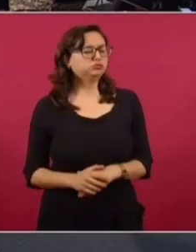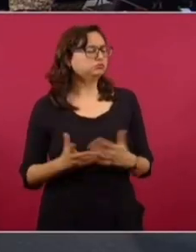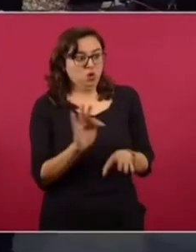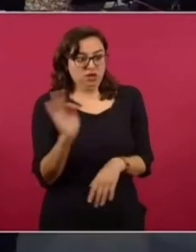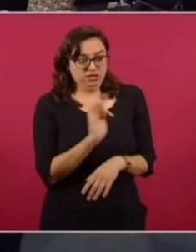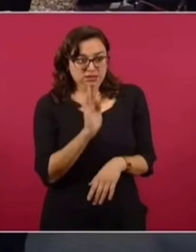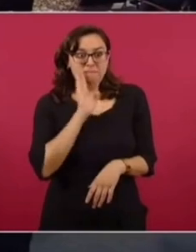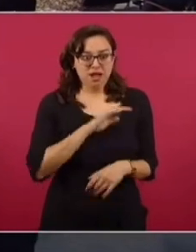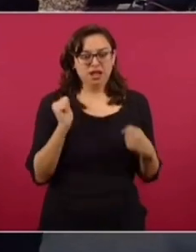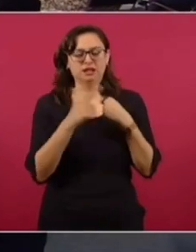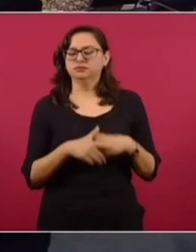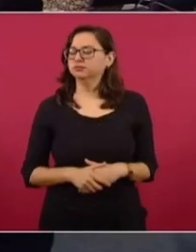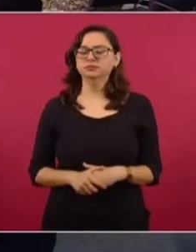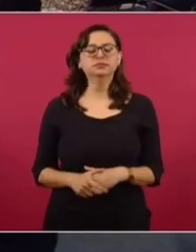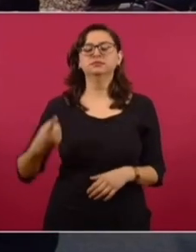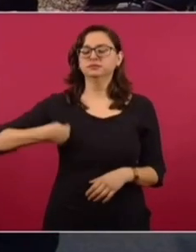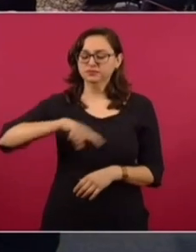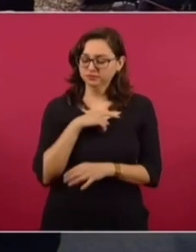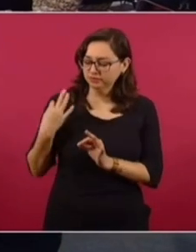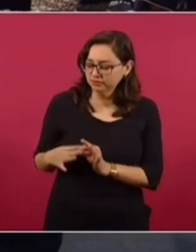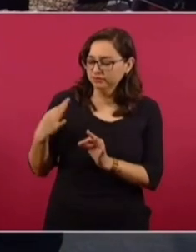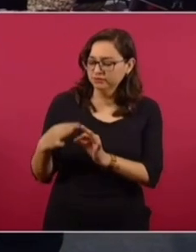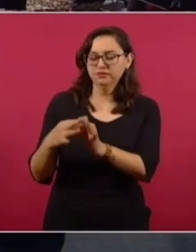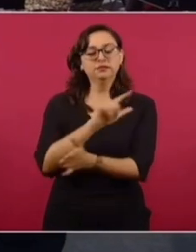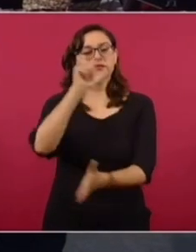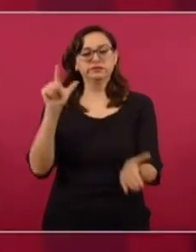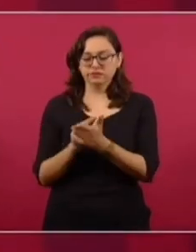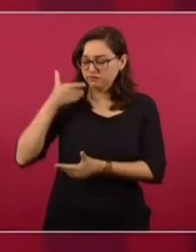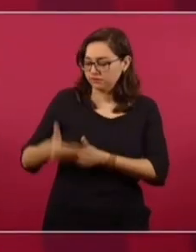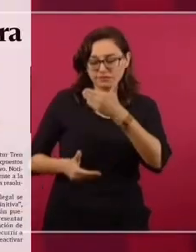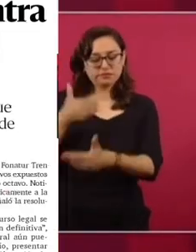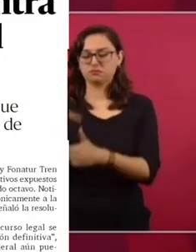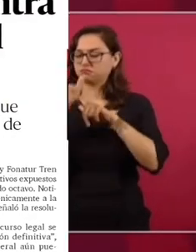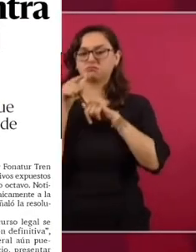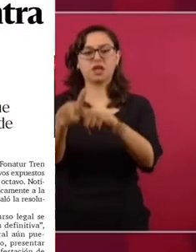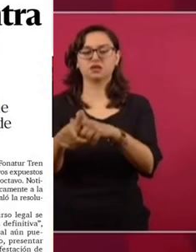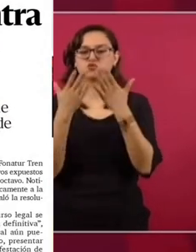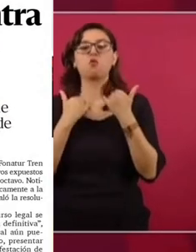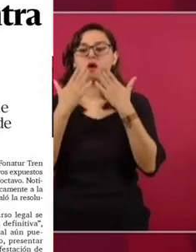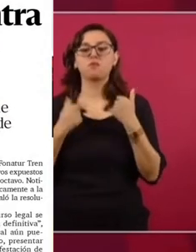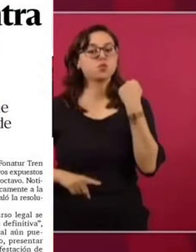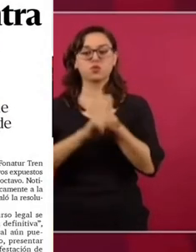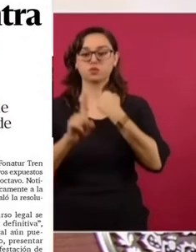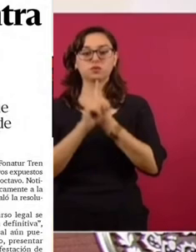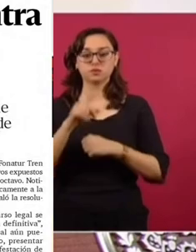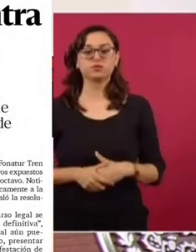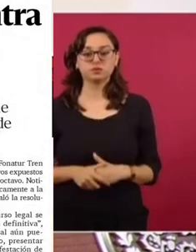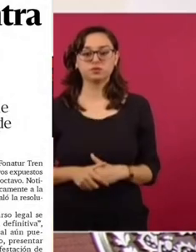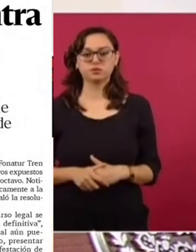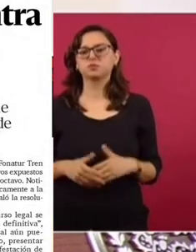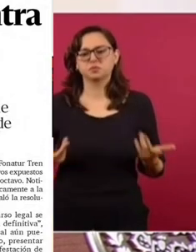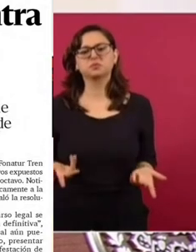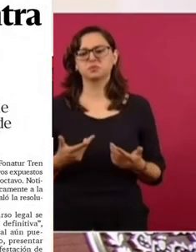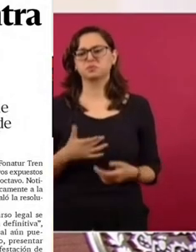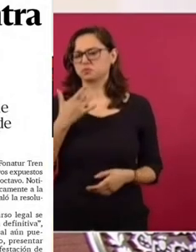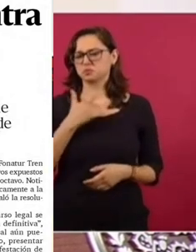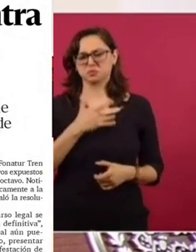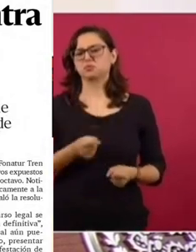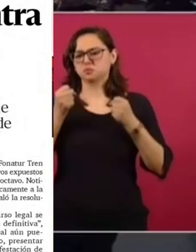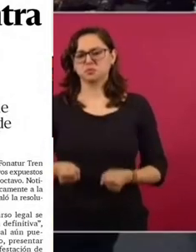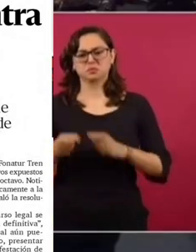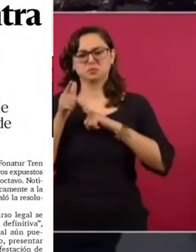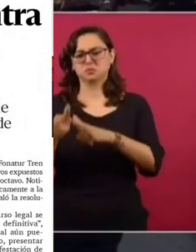A continuar con todo el procedimiento legal sin ningún problema y estamos seguros de que la obra va a continuar.